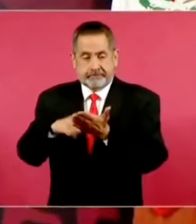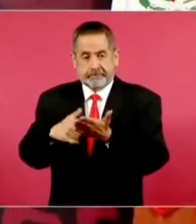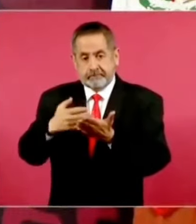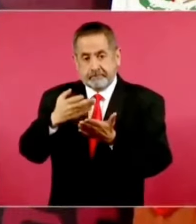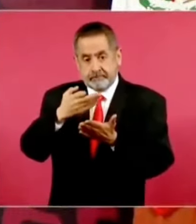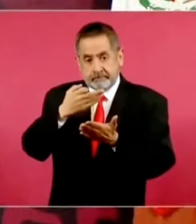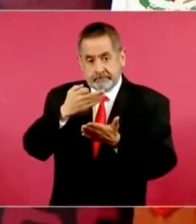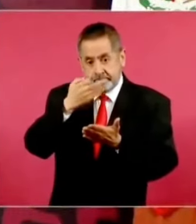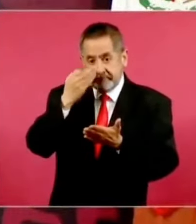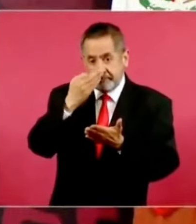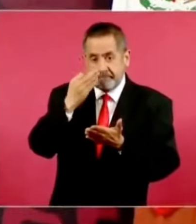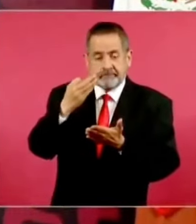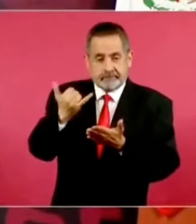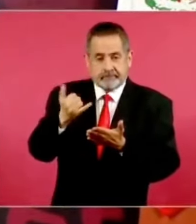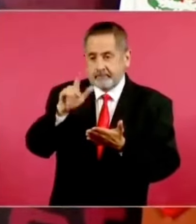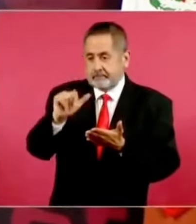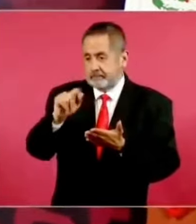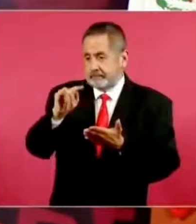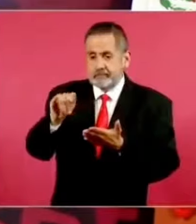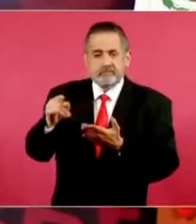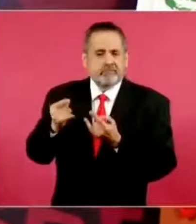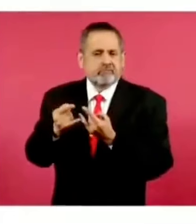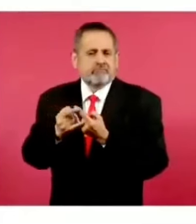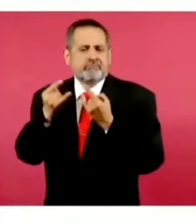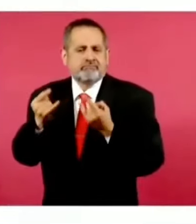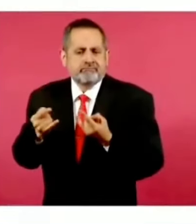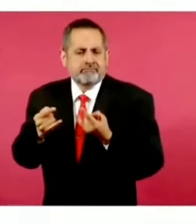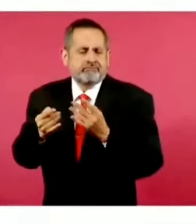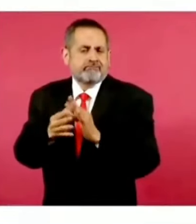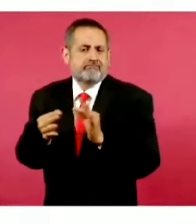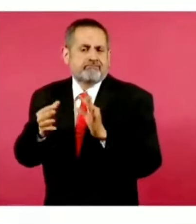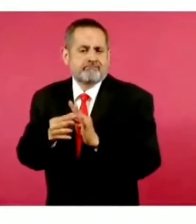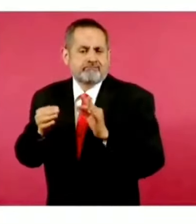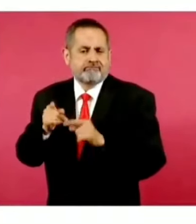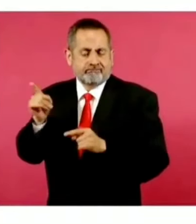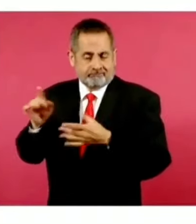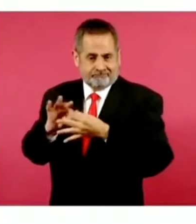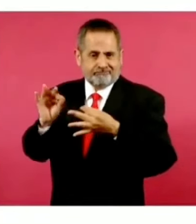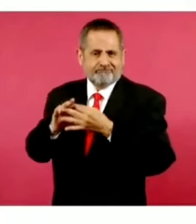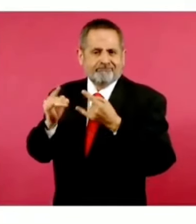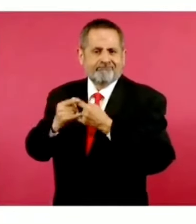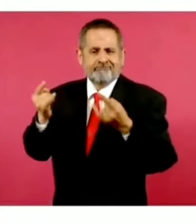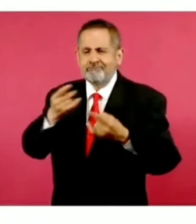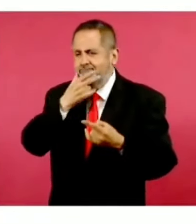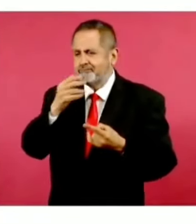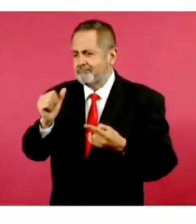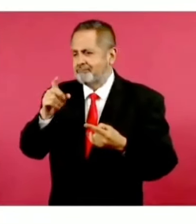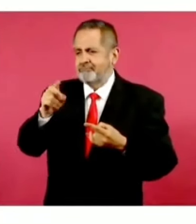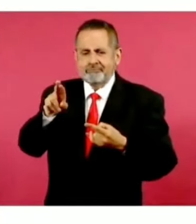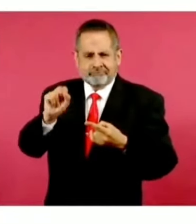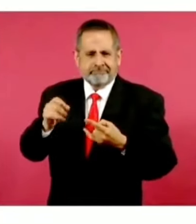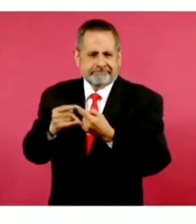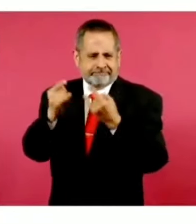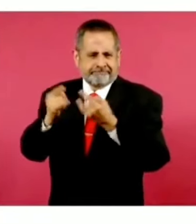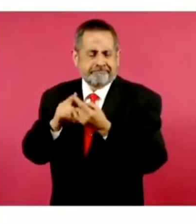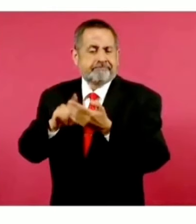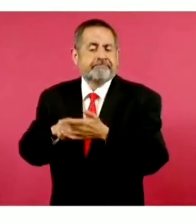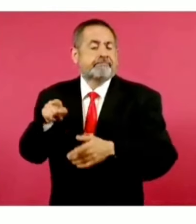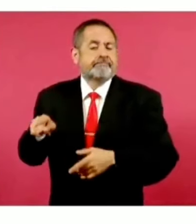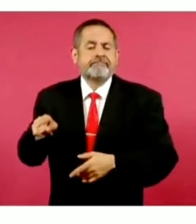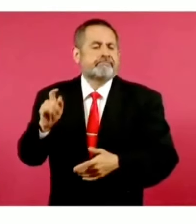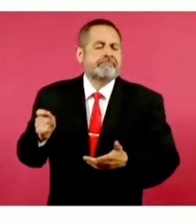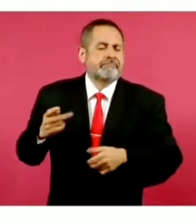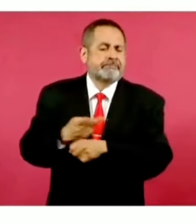cuenta la anécdota en Estrosa, don Andrés, de que